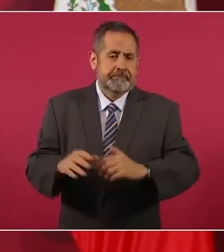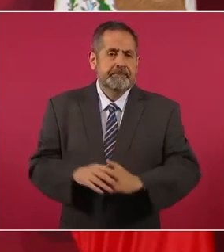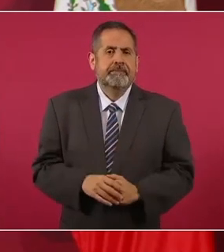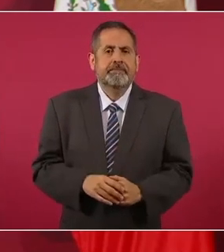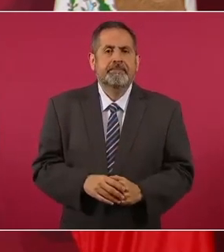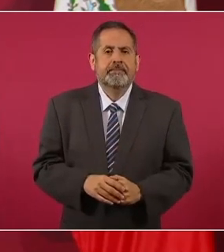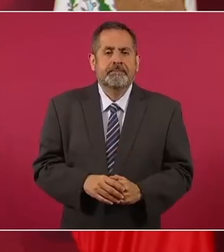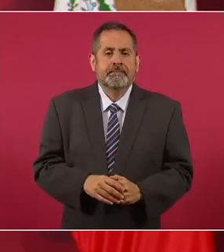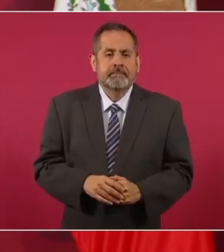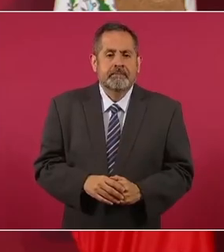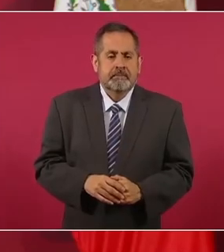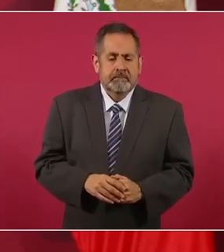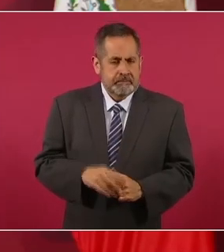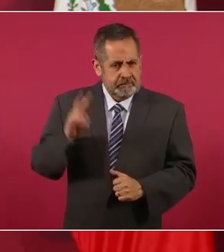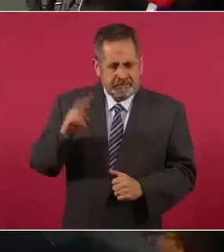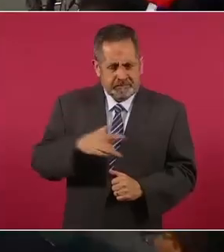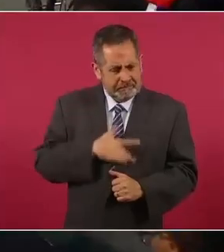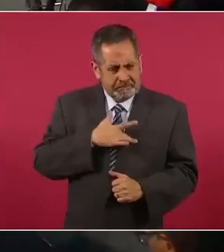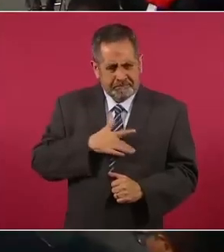y sincero.